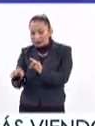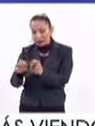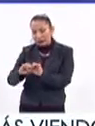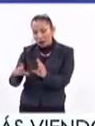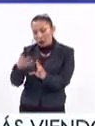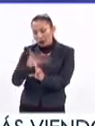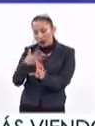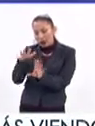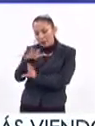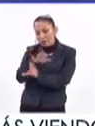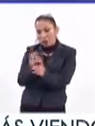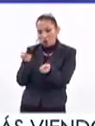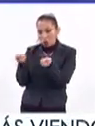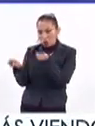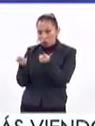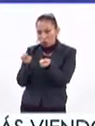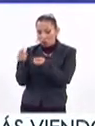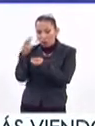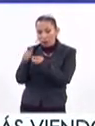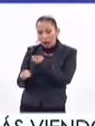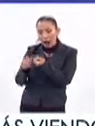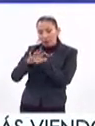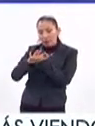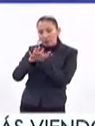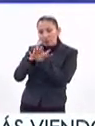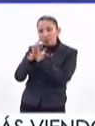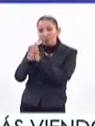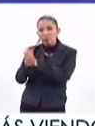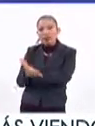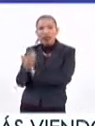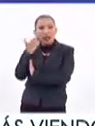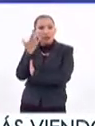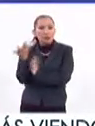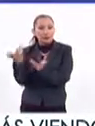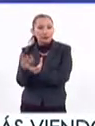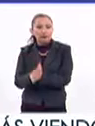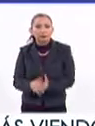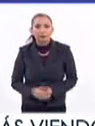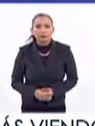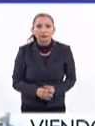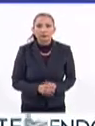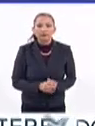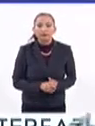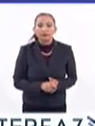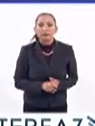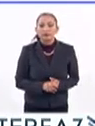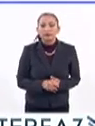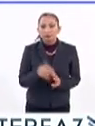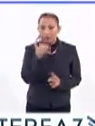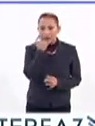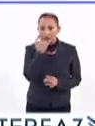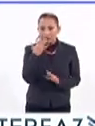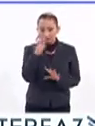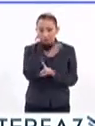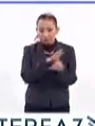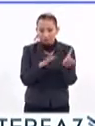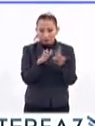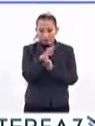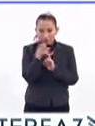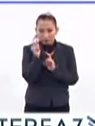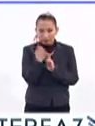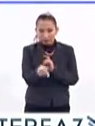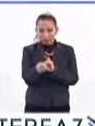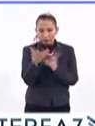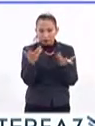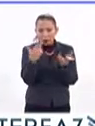por supuesto, tiene condiciones controladas para poder producir lo que nosotros queramos que produzca. A ver, permíteme contextualizar a partir de